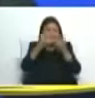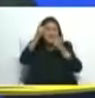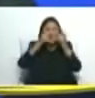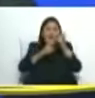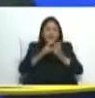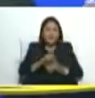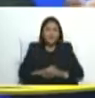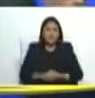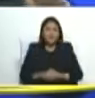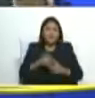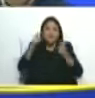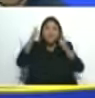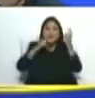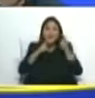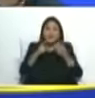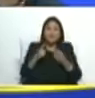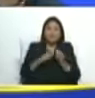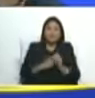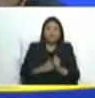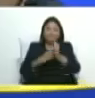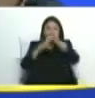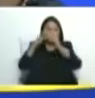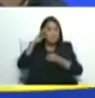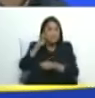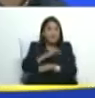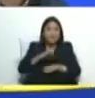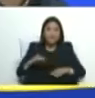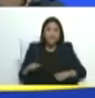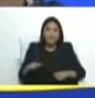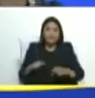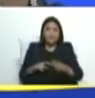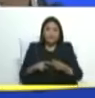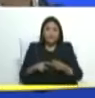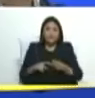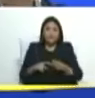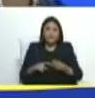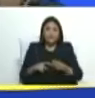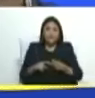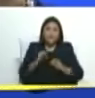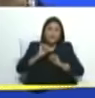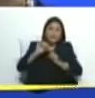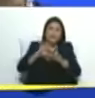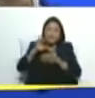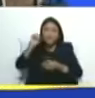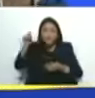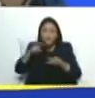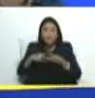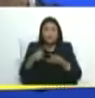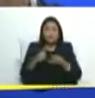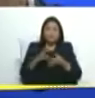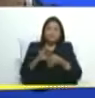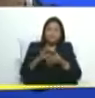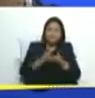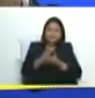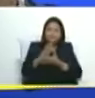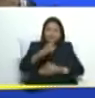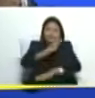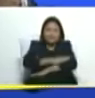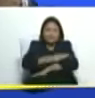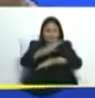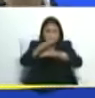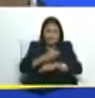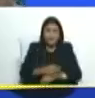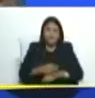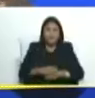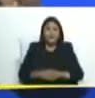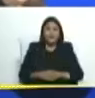maestro maestro liderazgo militar maestro de antiimperialismo maestro de lealtades maestro de disciplina maestro